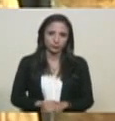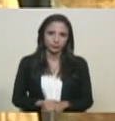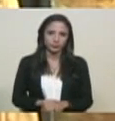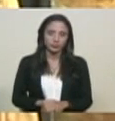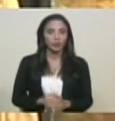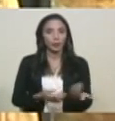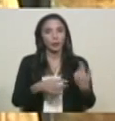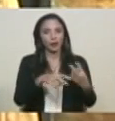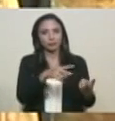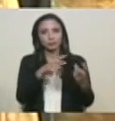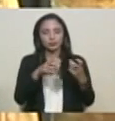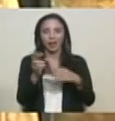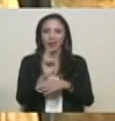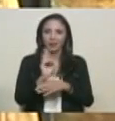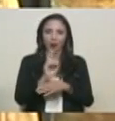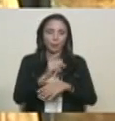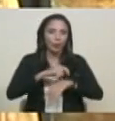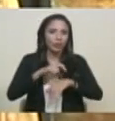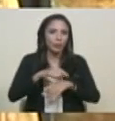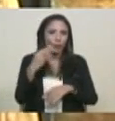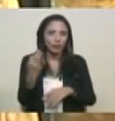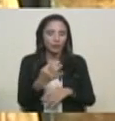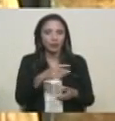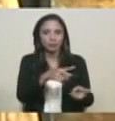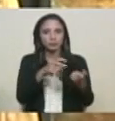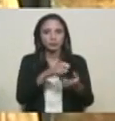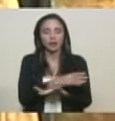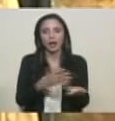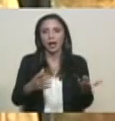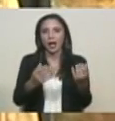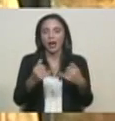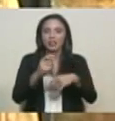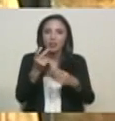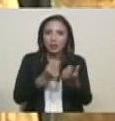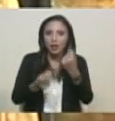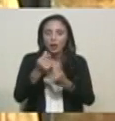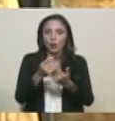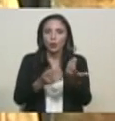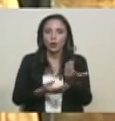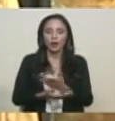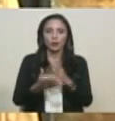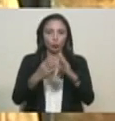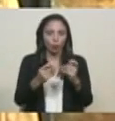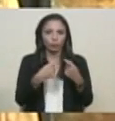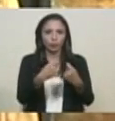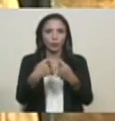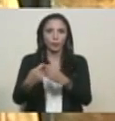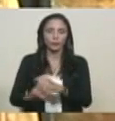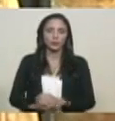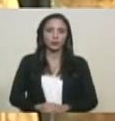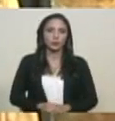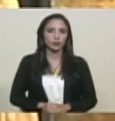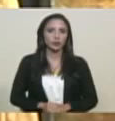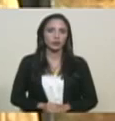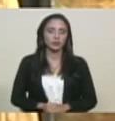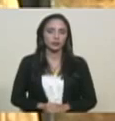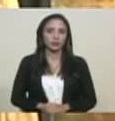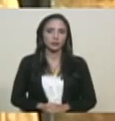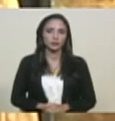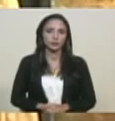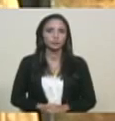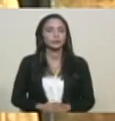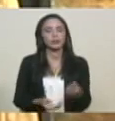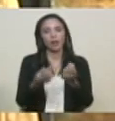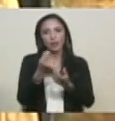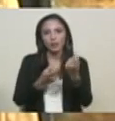hacer la recaudación más rápida en tiempo real y que ese dinero fresco entre a refrescar las arcas públicas y se convierta